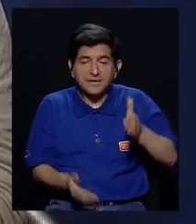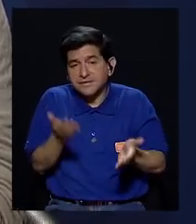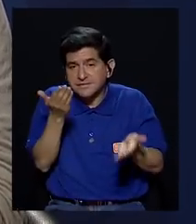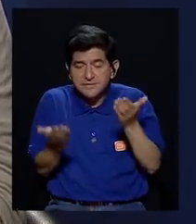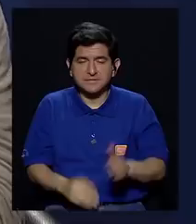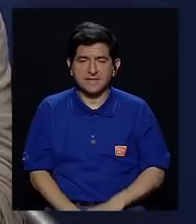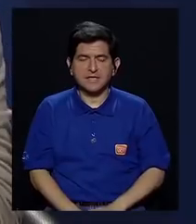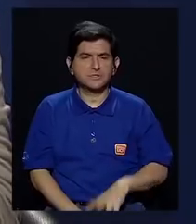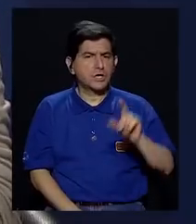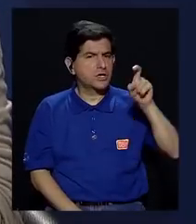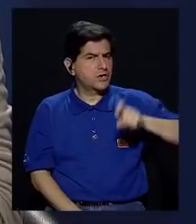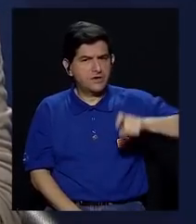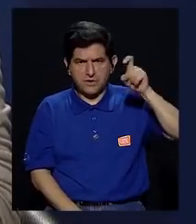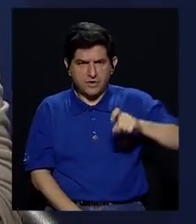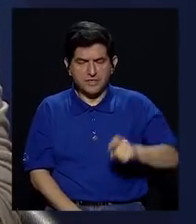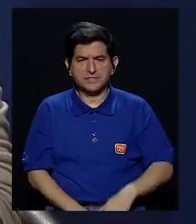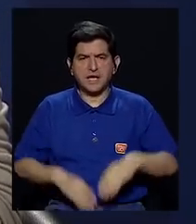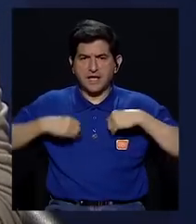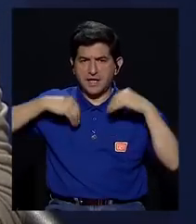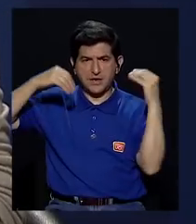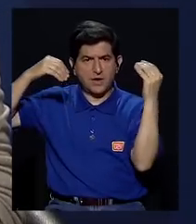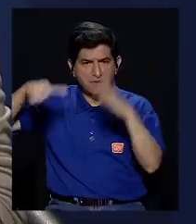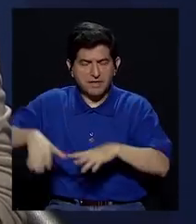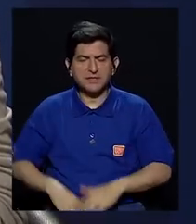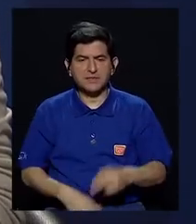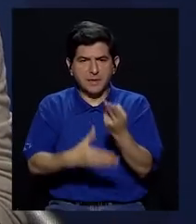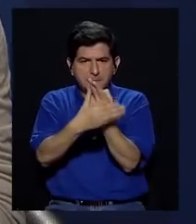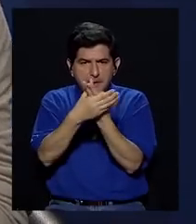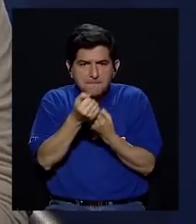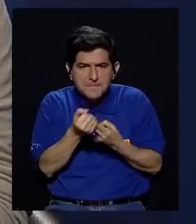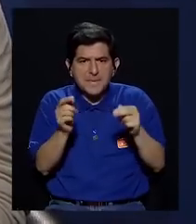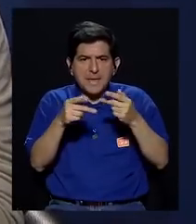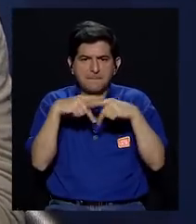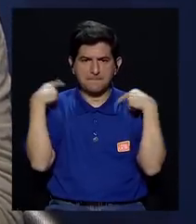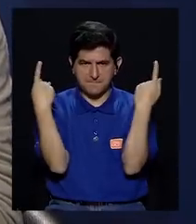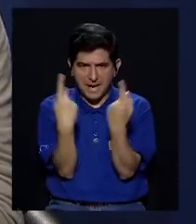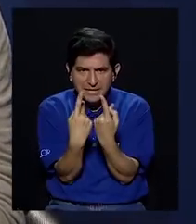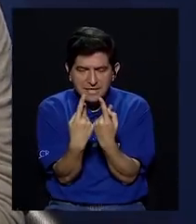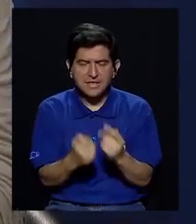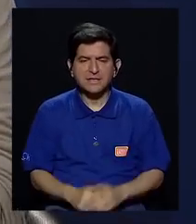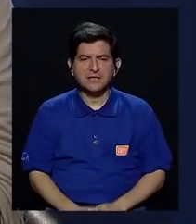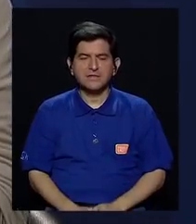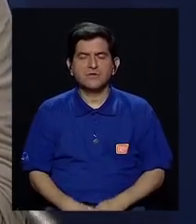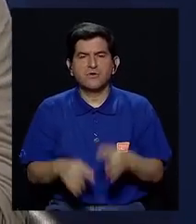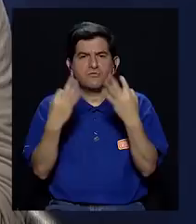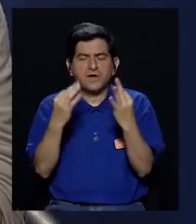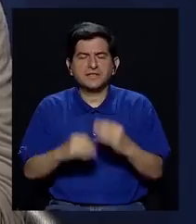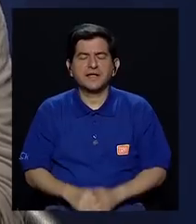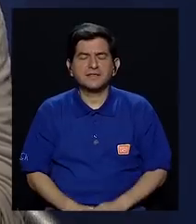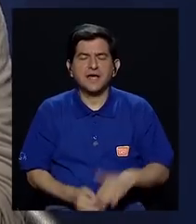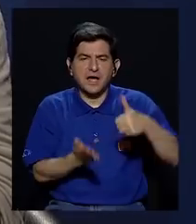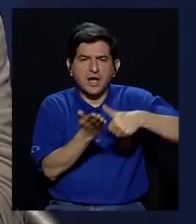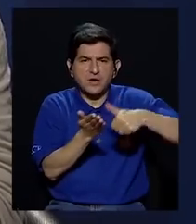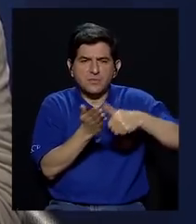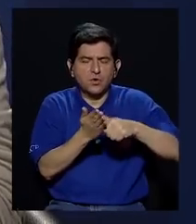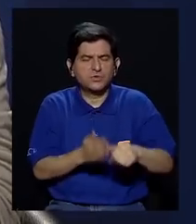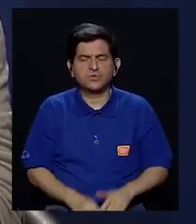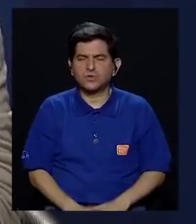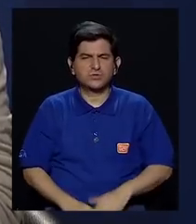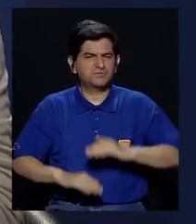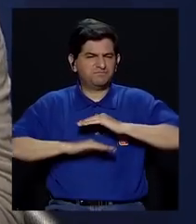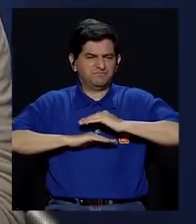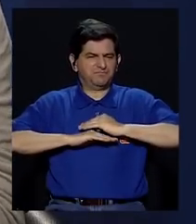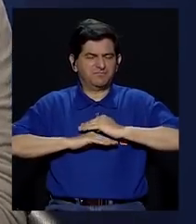que no fue necesariamente un abandono del bipartidismo, sino un aglutinar votos de